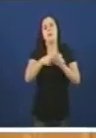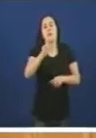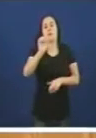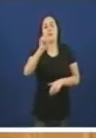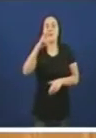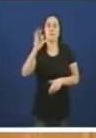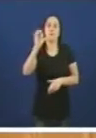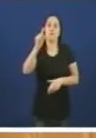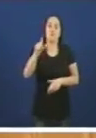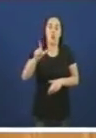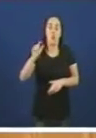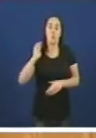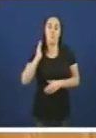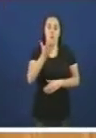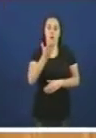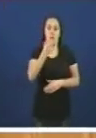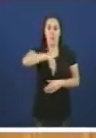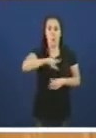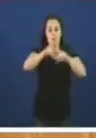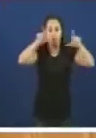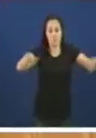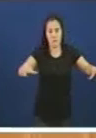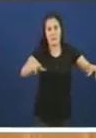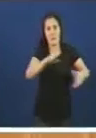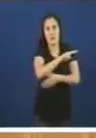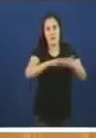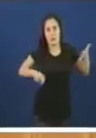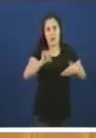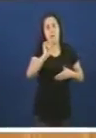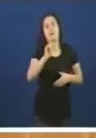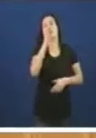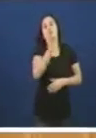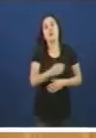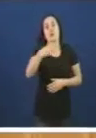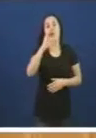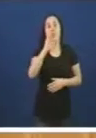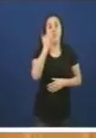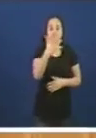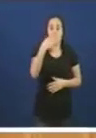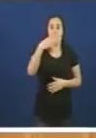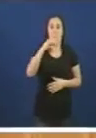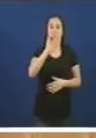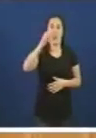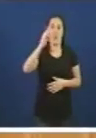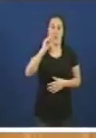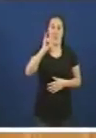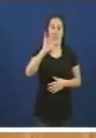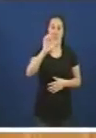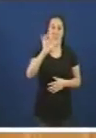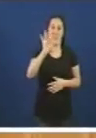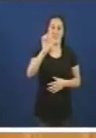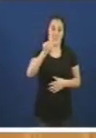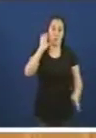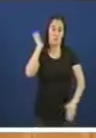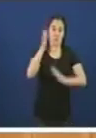galegas. Tiñamos plantas, cinco plantas de biodiesel en Galiza, paradas, paradas, ao